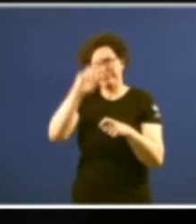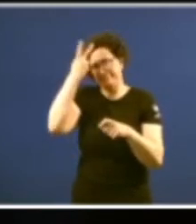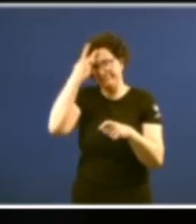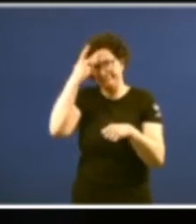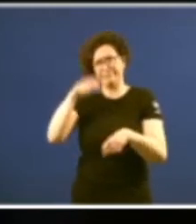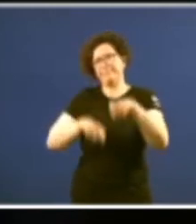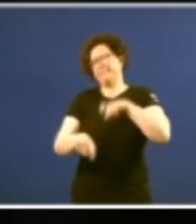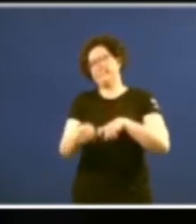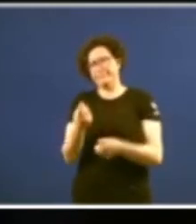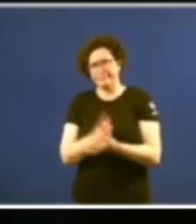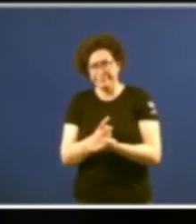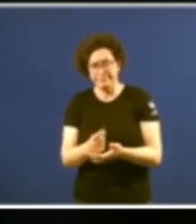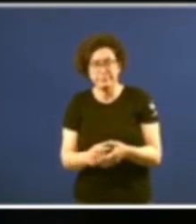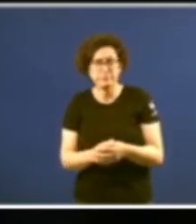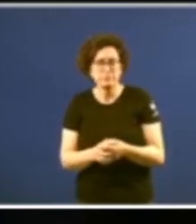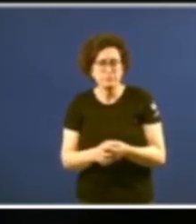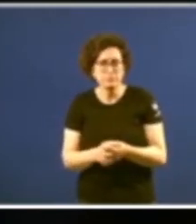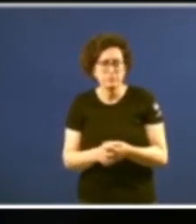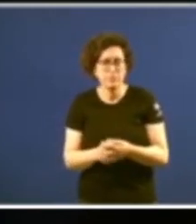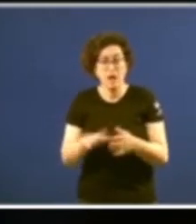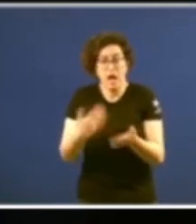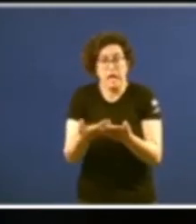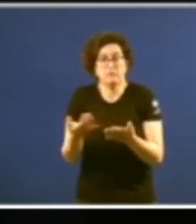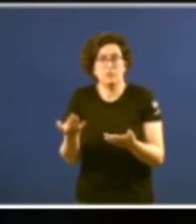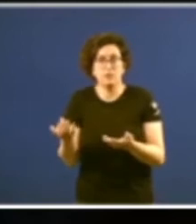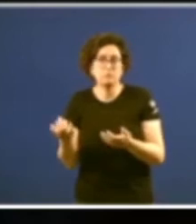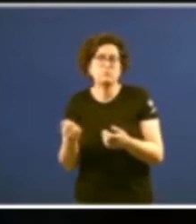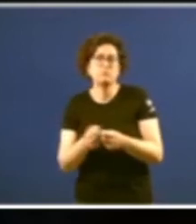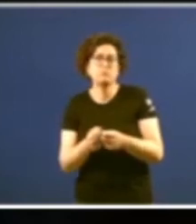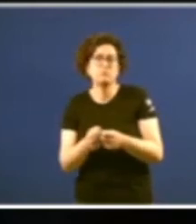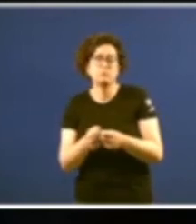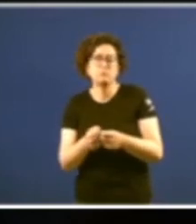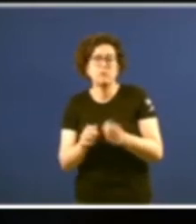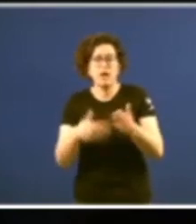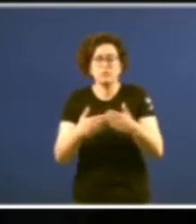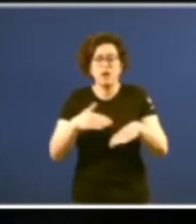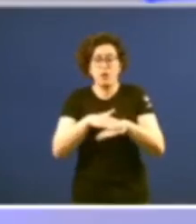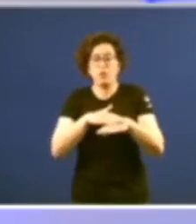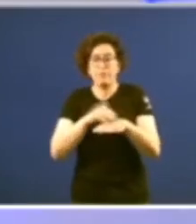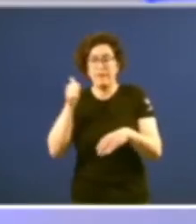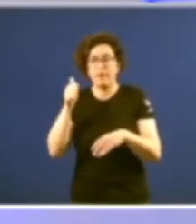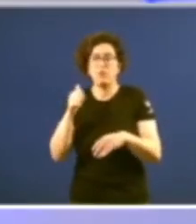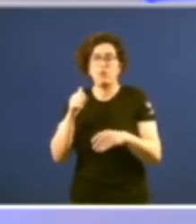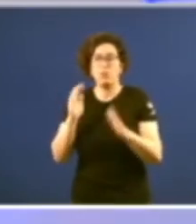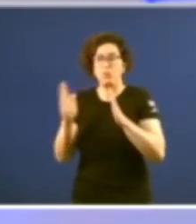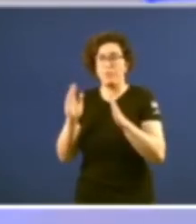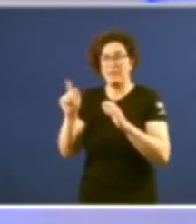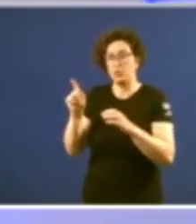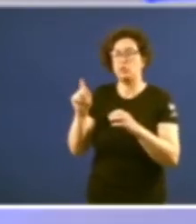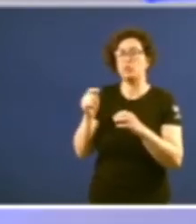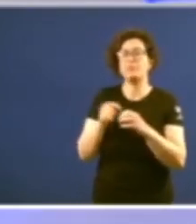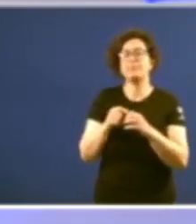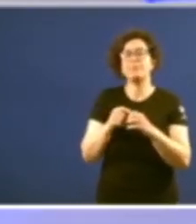recuar e de feito e bueno desde o goberno nese momento con UCD